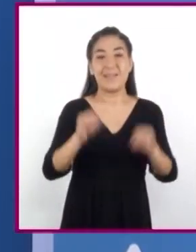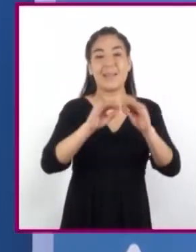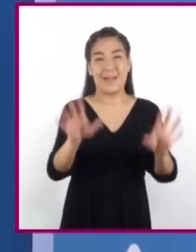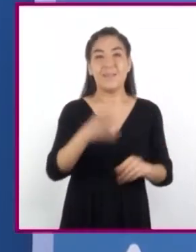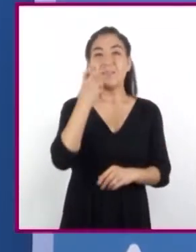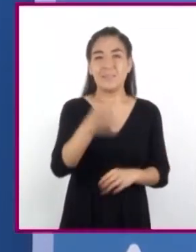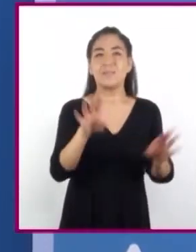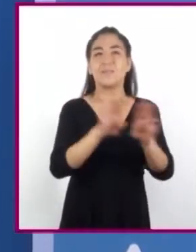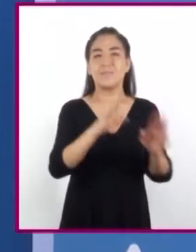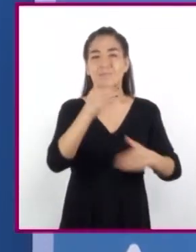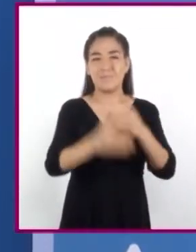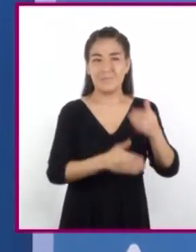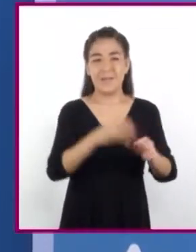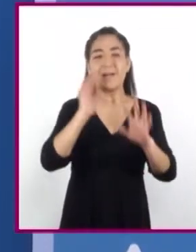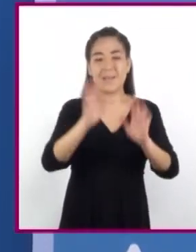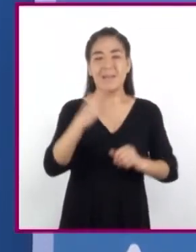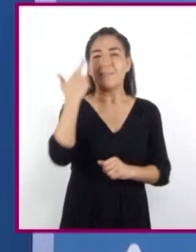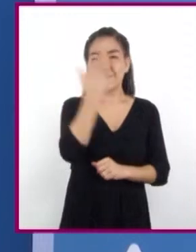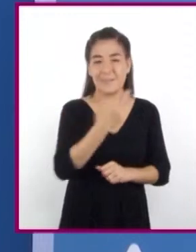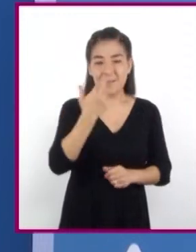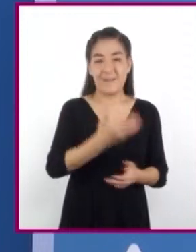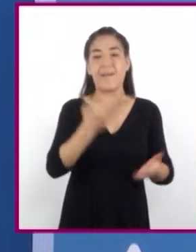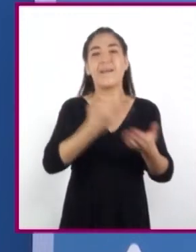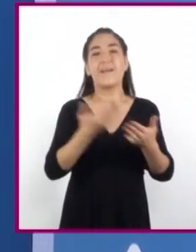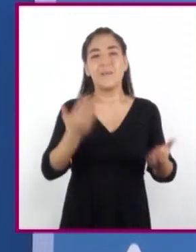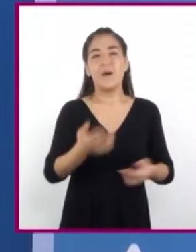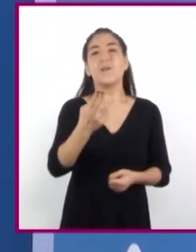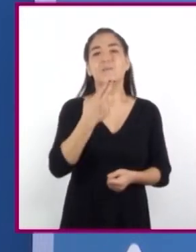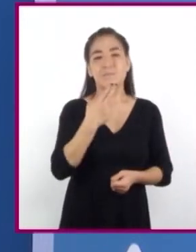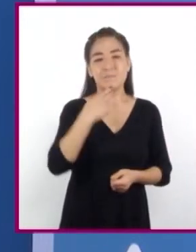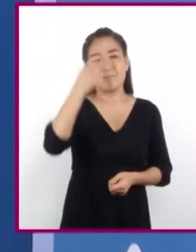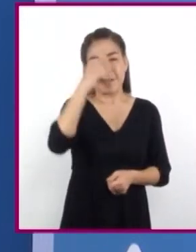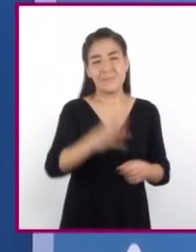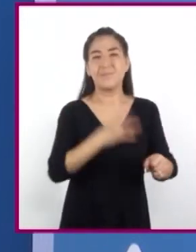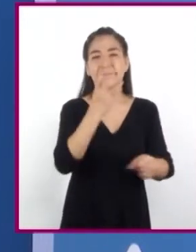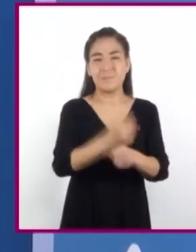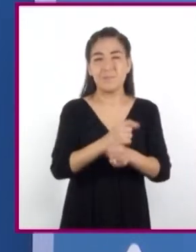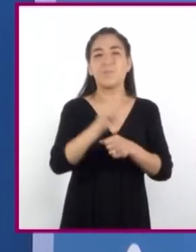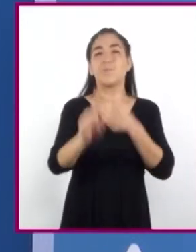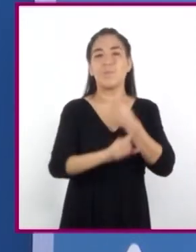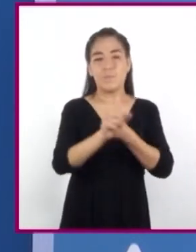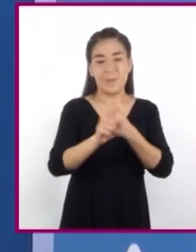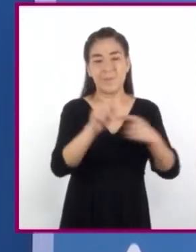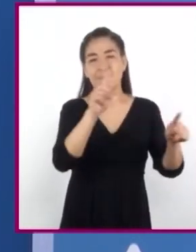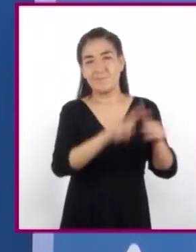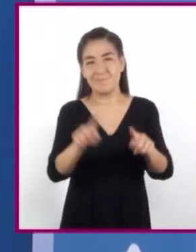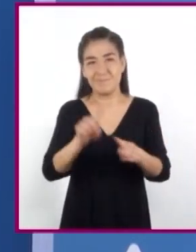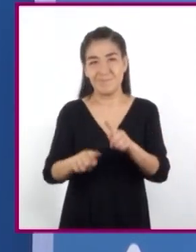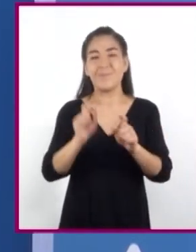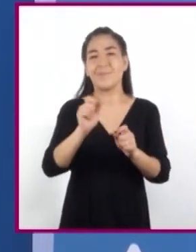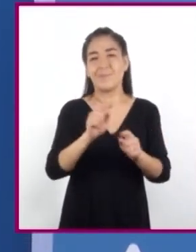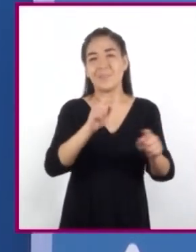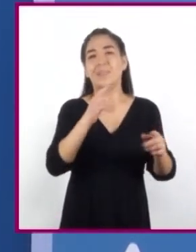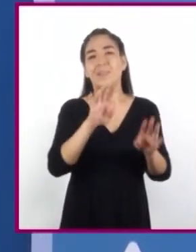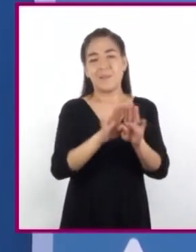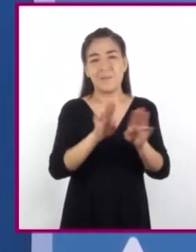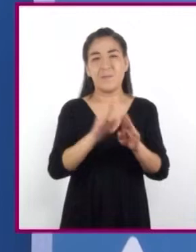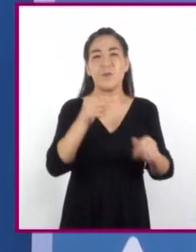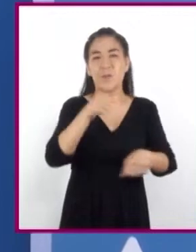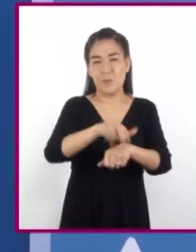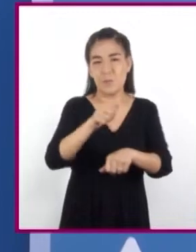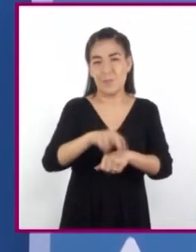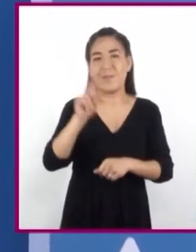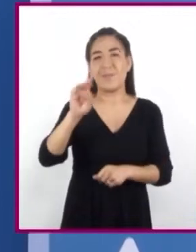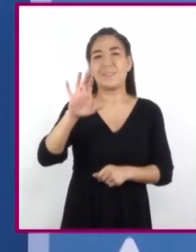procedimiento ya lo revisamos y ahora será útil para resolver problemas de variación proporcional directa con números